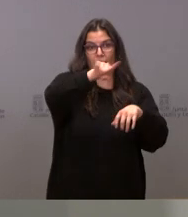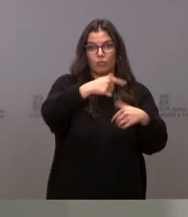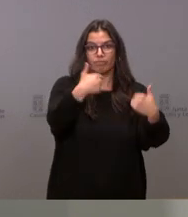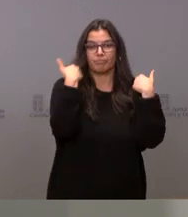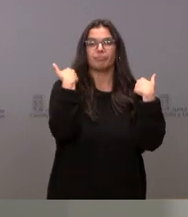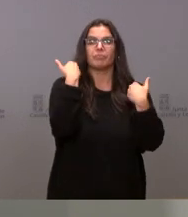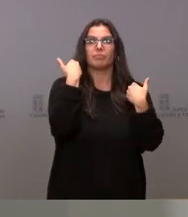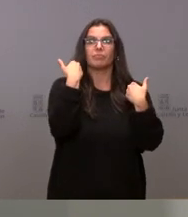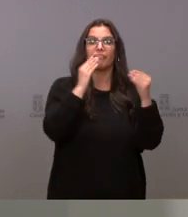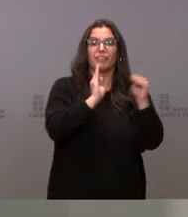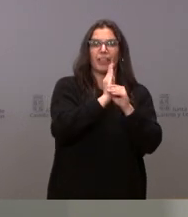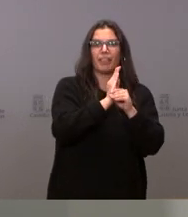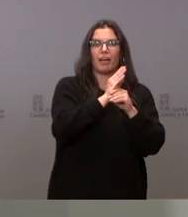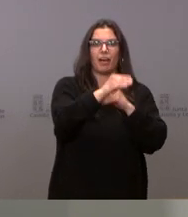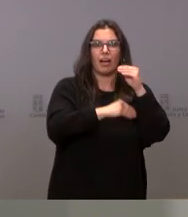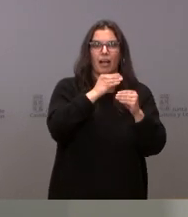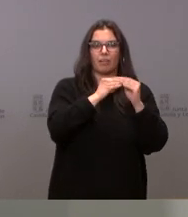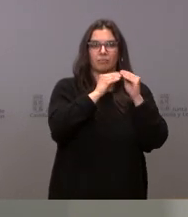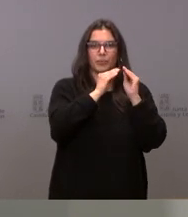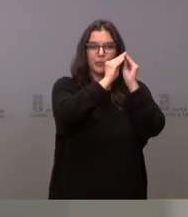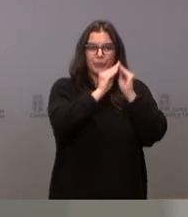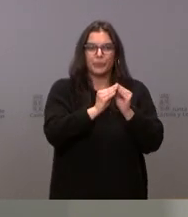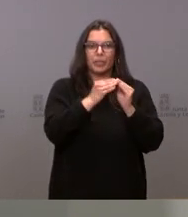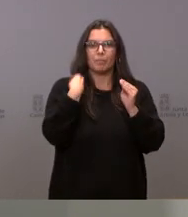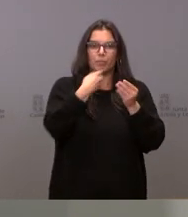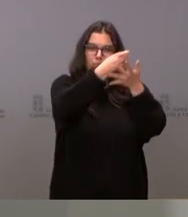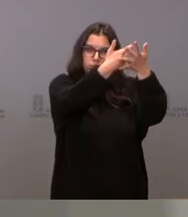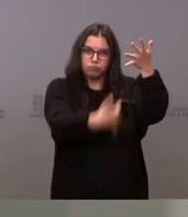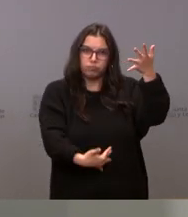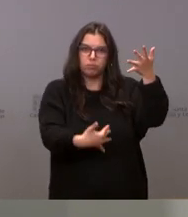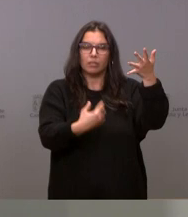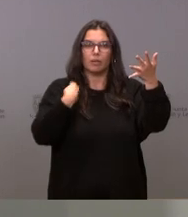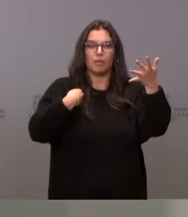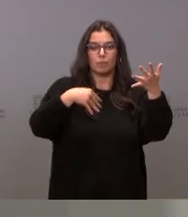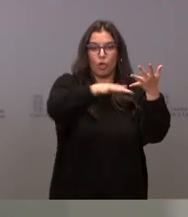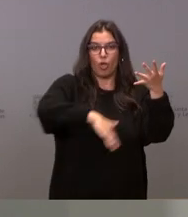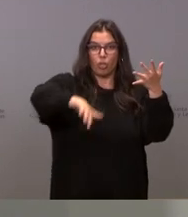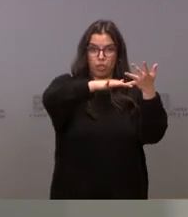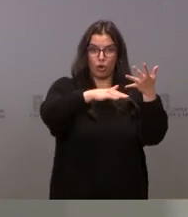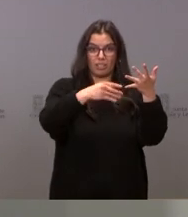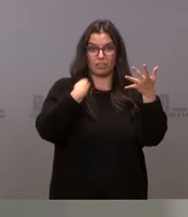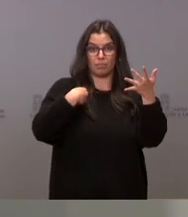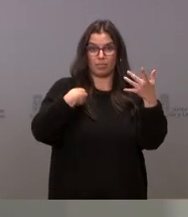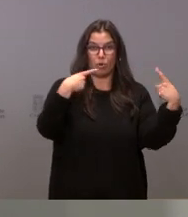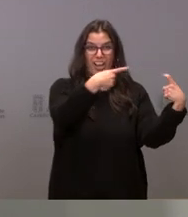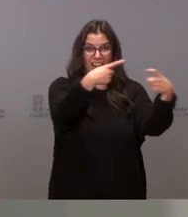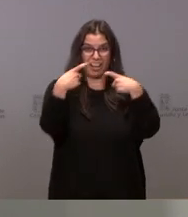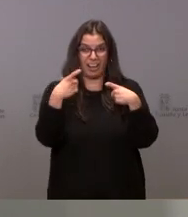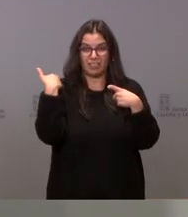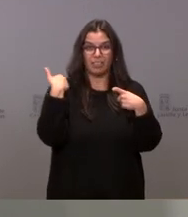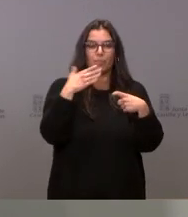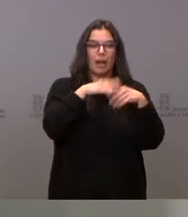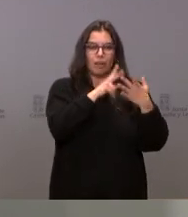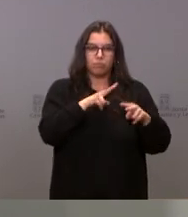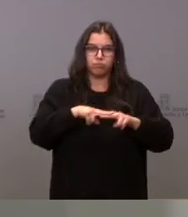financie de esta manera el desarrollo de un inventario de estas fortificaciones con el objetivo de proteger, estudiar y conservar